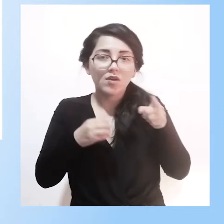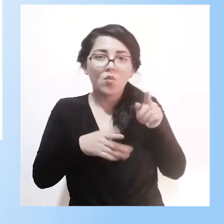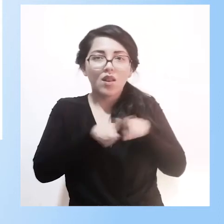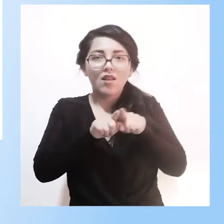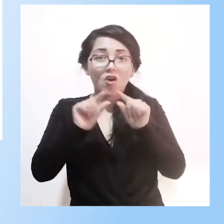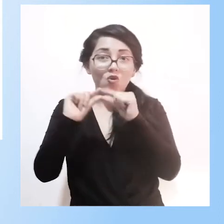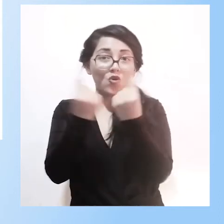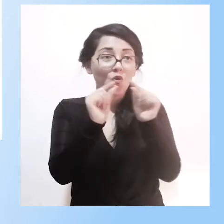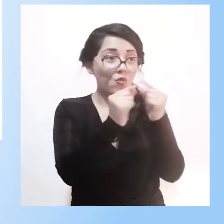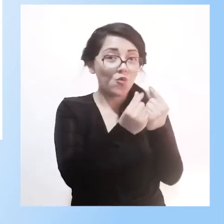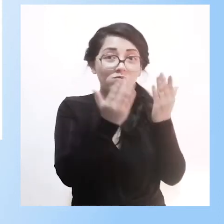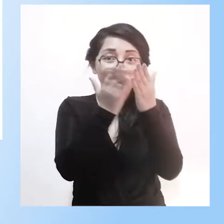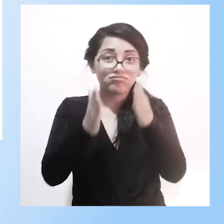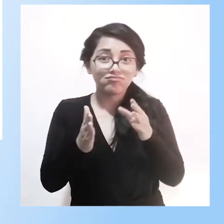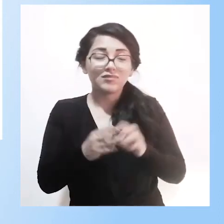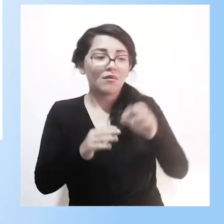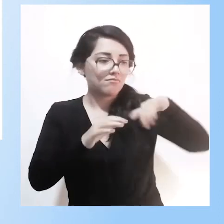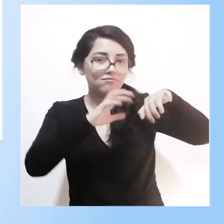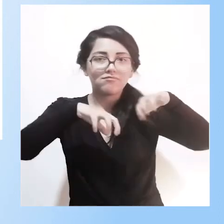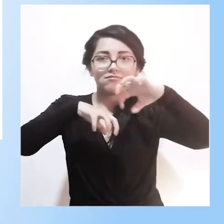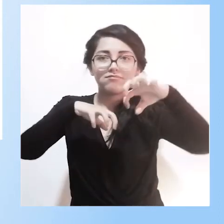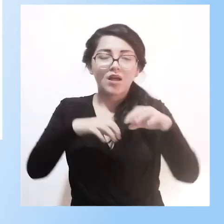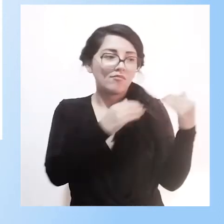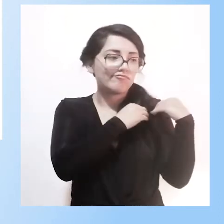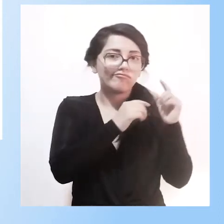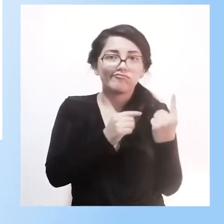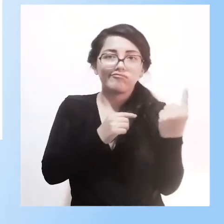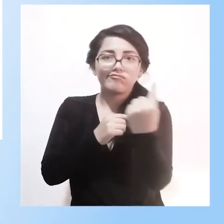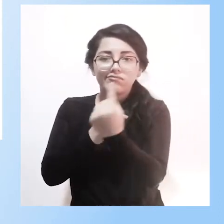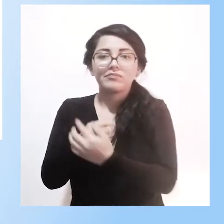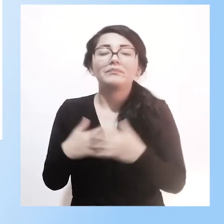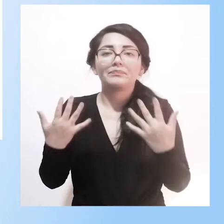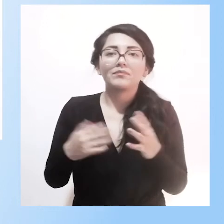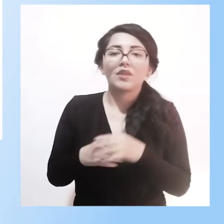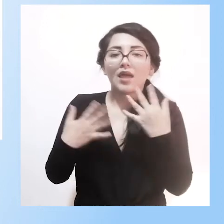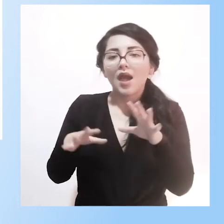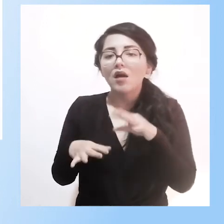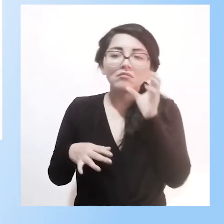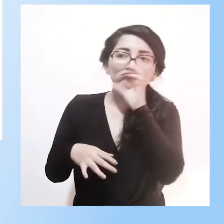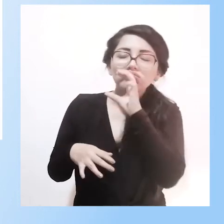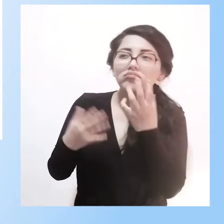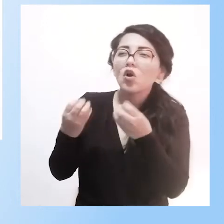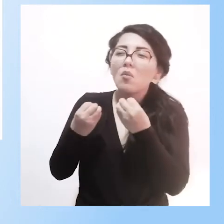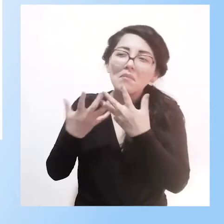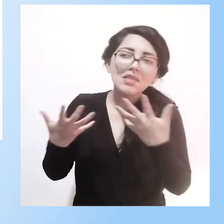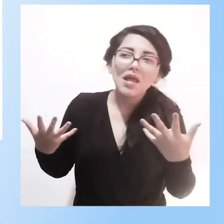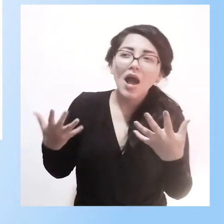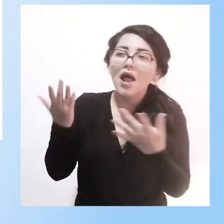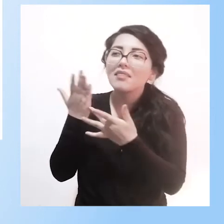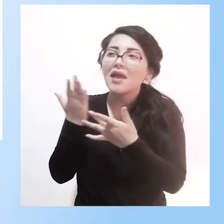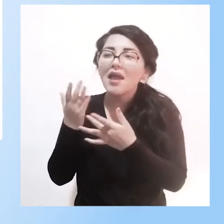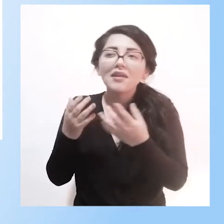estudiantes. El docente del programa selecciona los recursos pedagógicos como material didáctico, tecnológico,